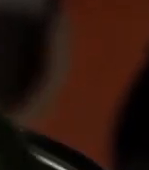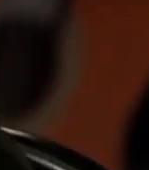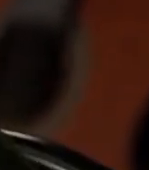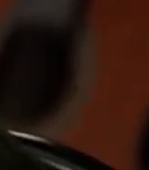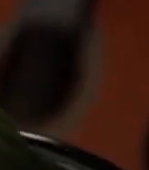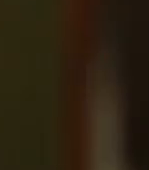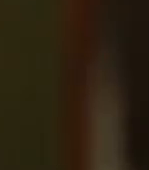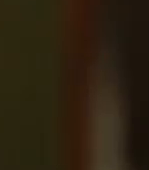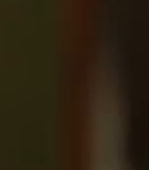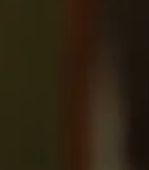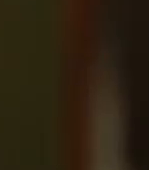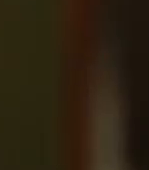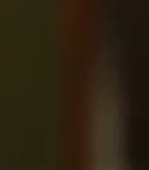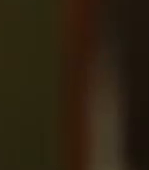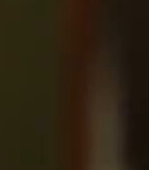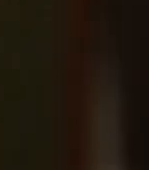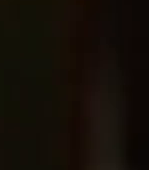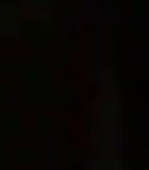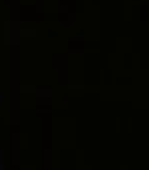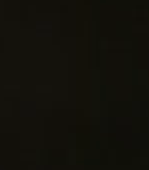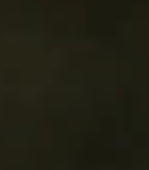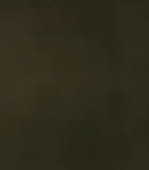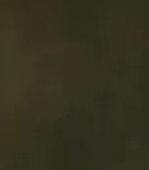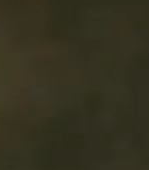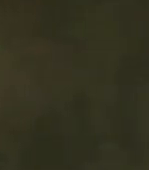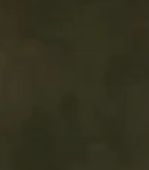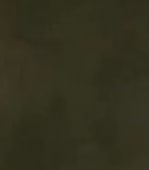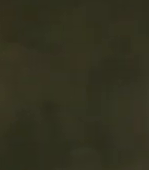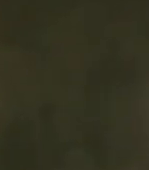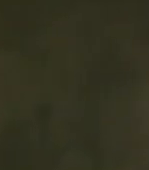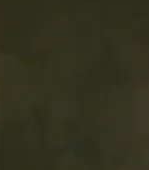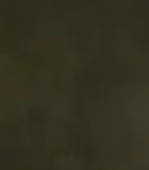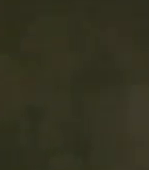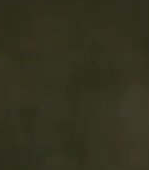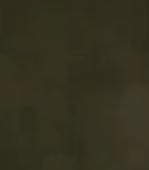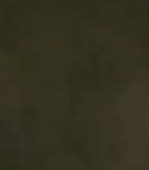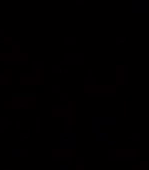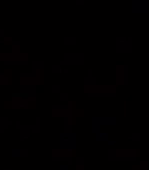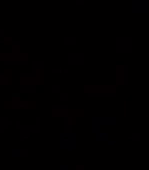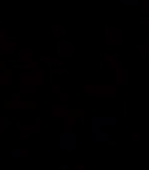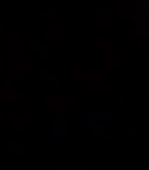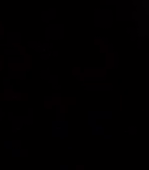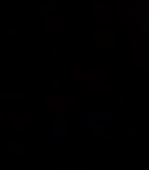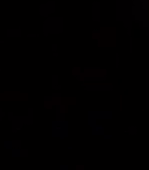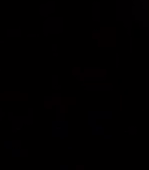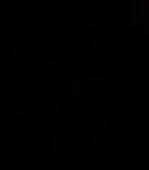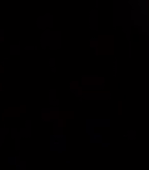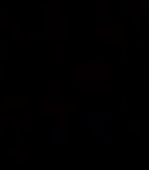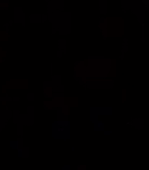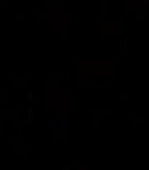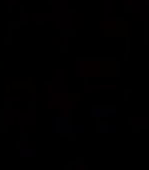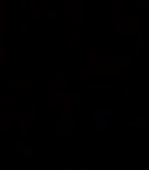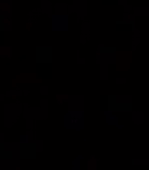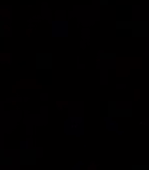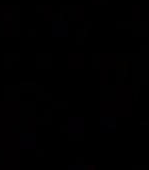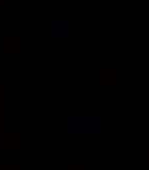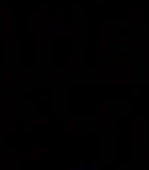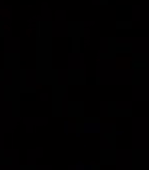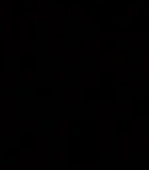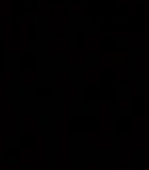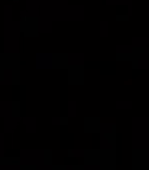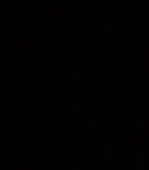sexo y erotismo para romper mitos y prejuicios. Seducción y sensualidad. El Club del Deseo estreno